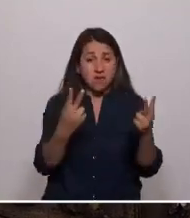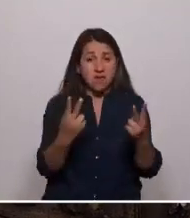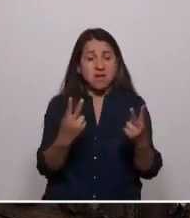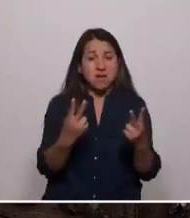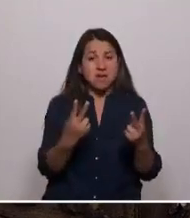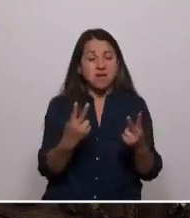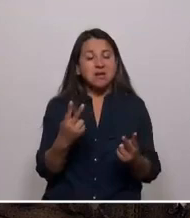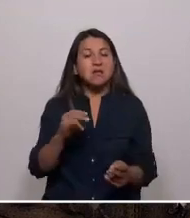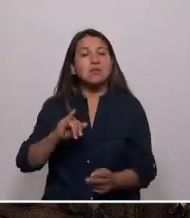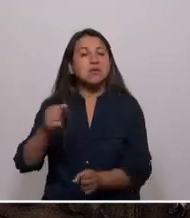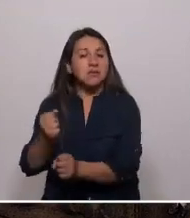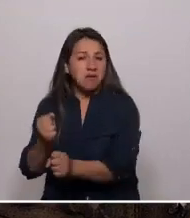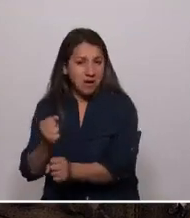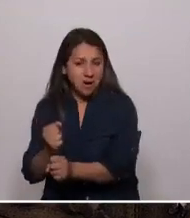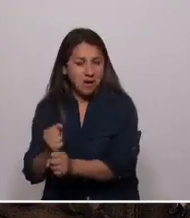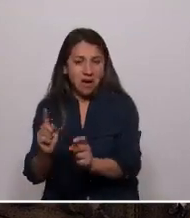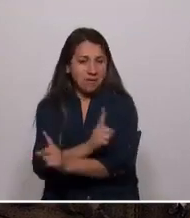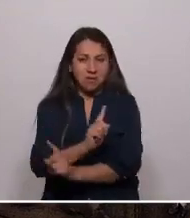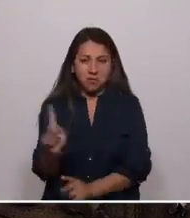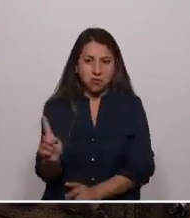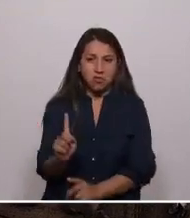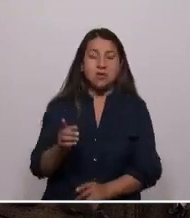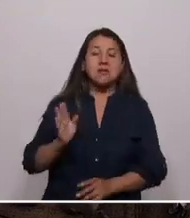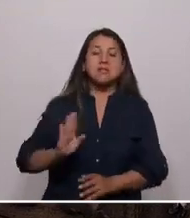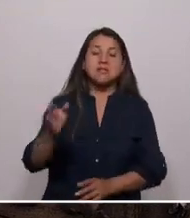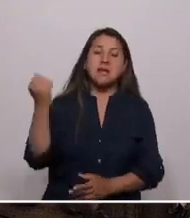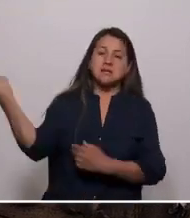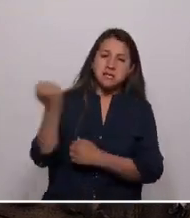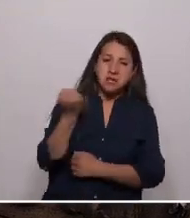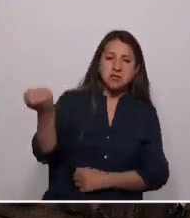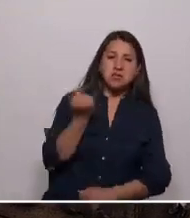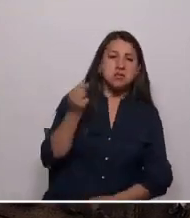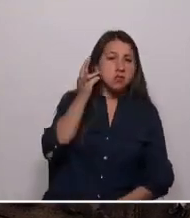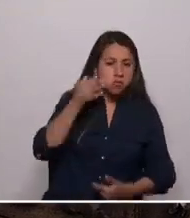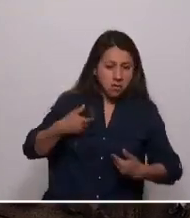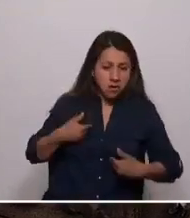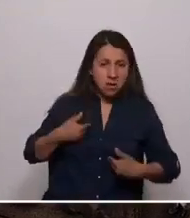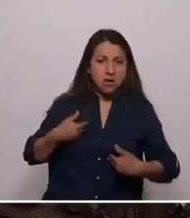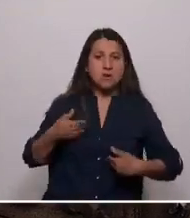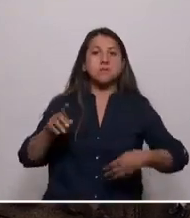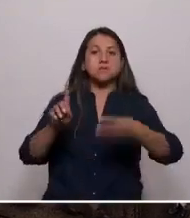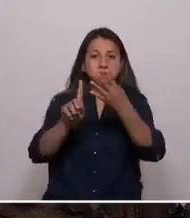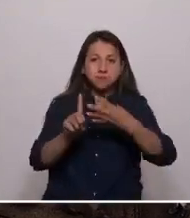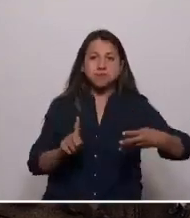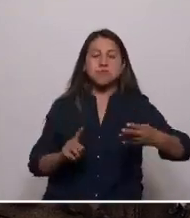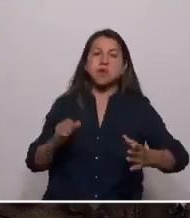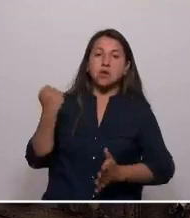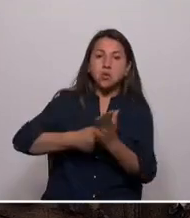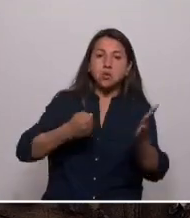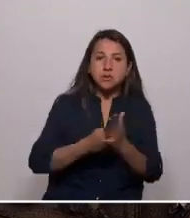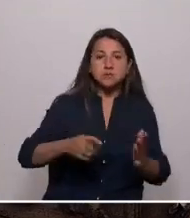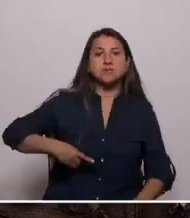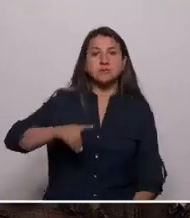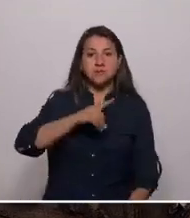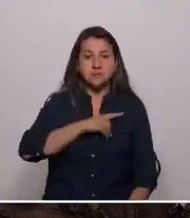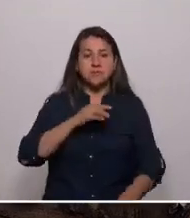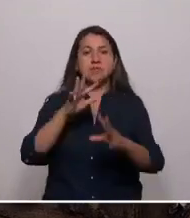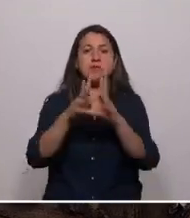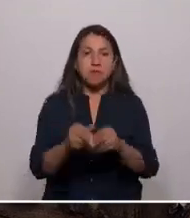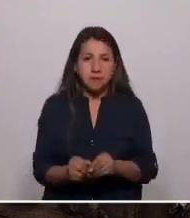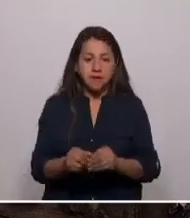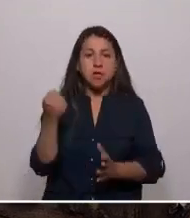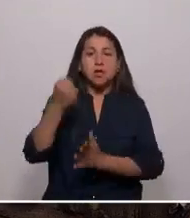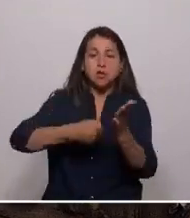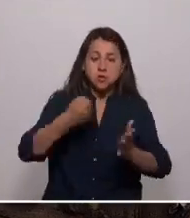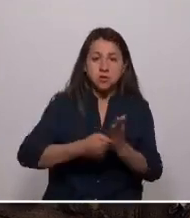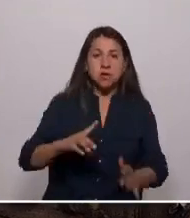Luchar para que no nos sigan asesinando por ser mujeres o ser disidentes sexuales. Luchar por mi dignidad, la de mi familia. Luchar